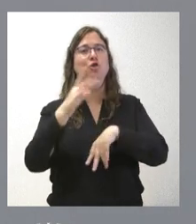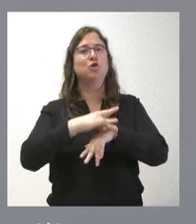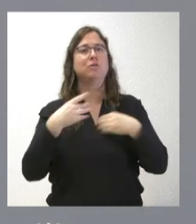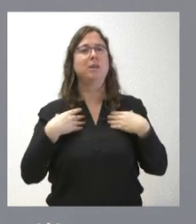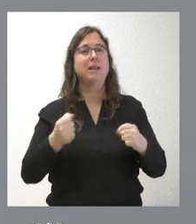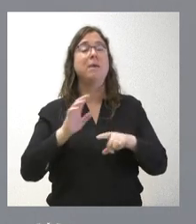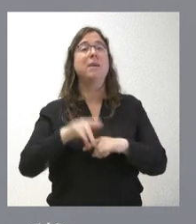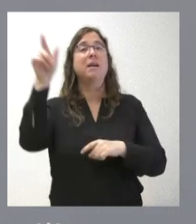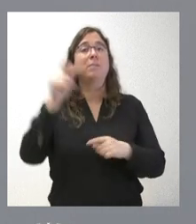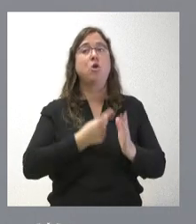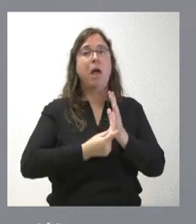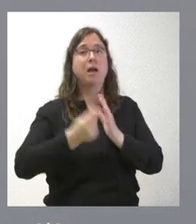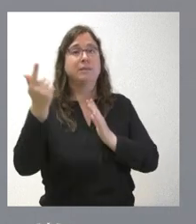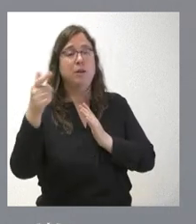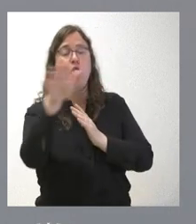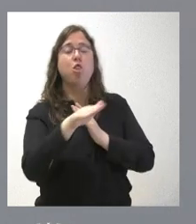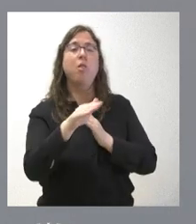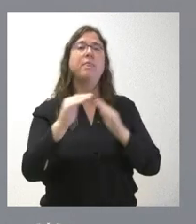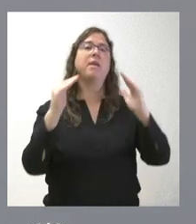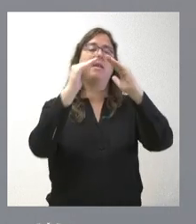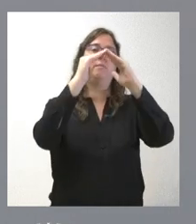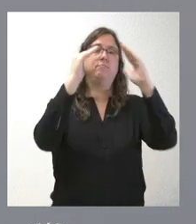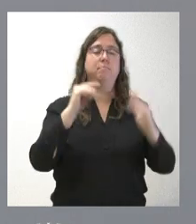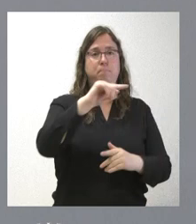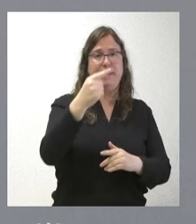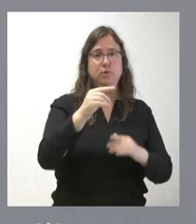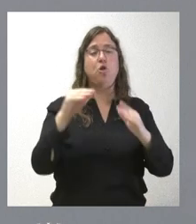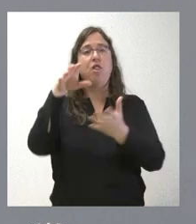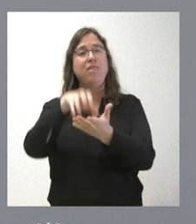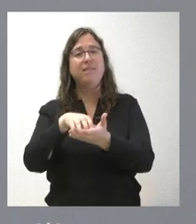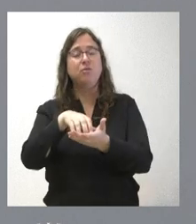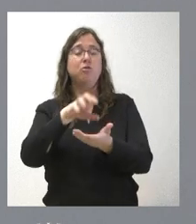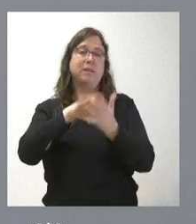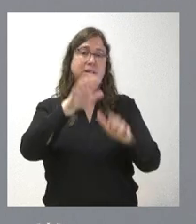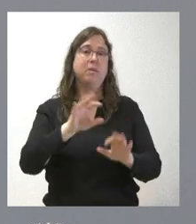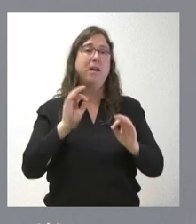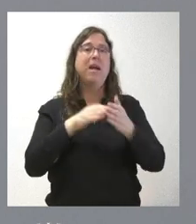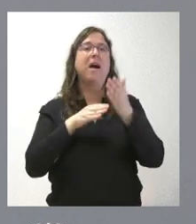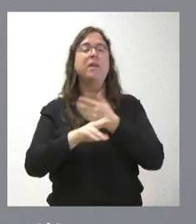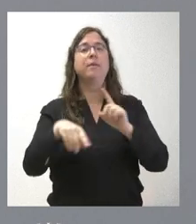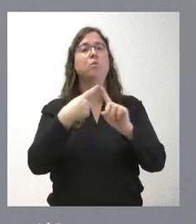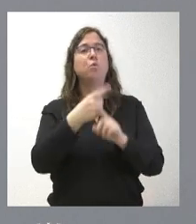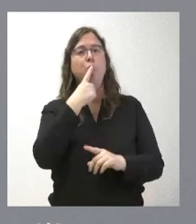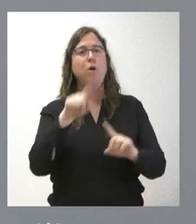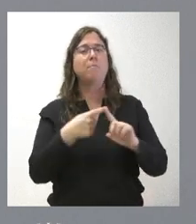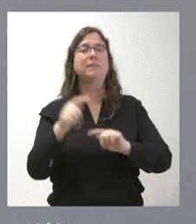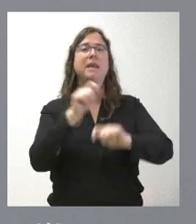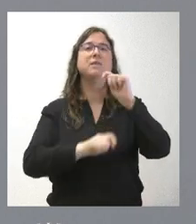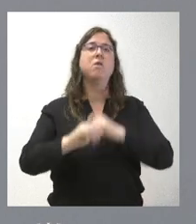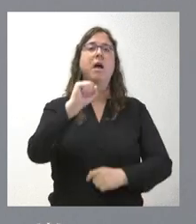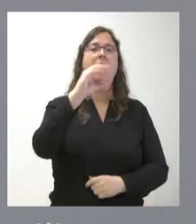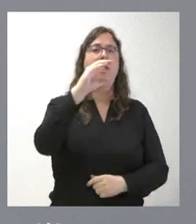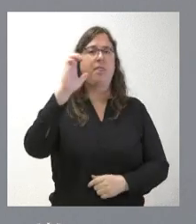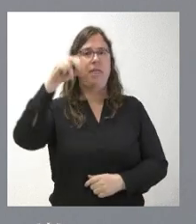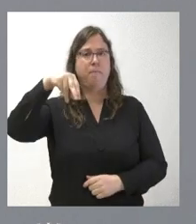solicitantes de asilo en pisos y centros de la comunidad a través de Cruz Roja y a través de la asociación ACEN. A